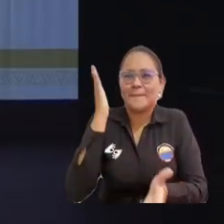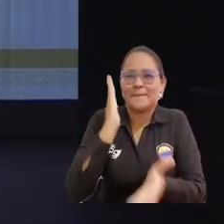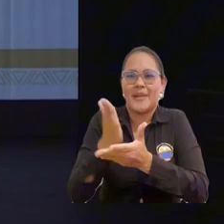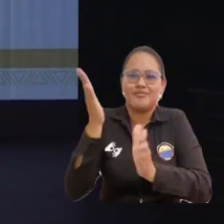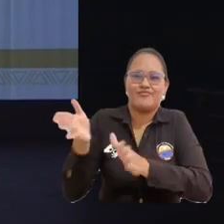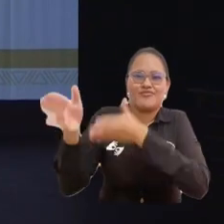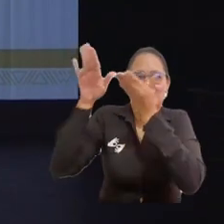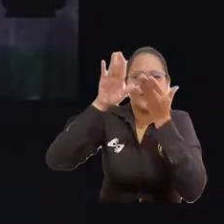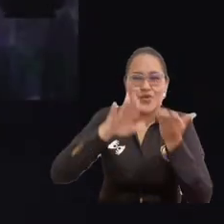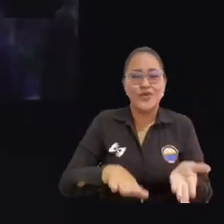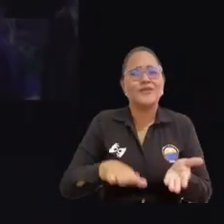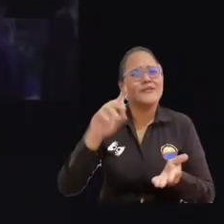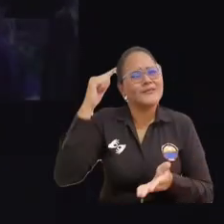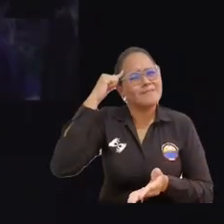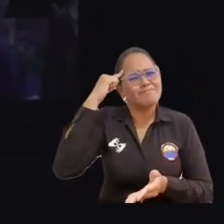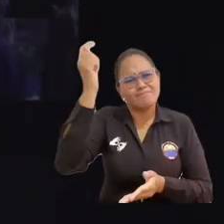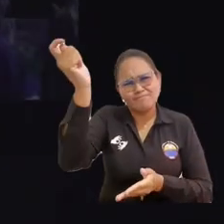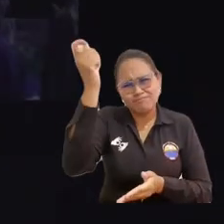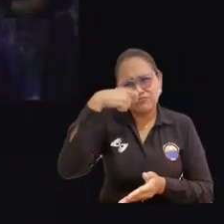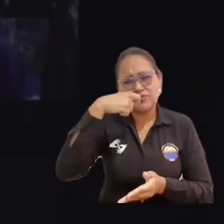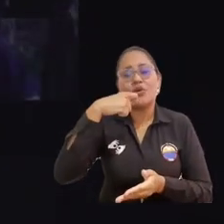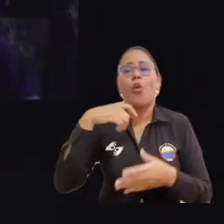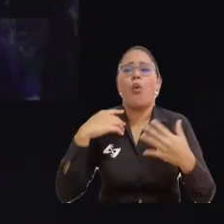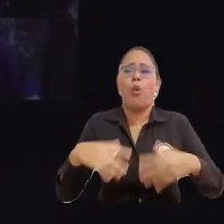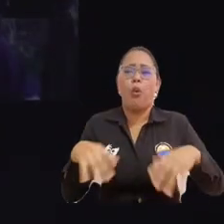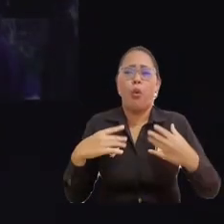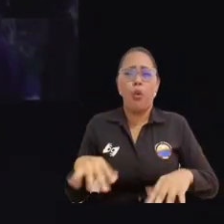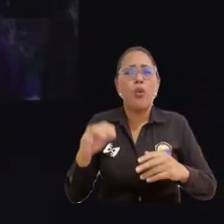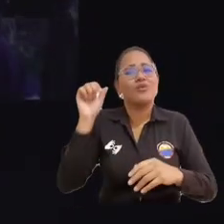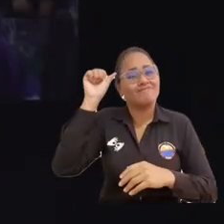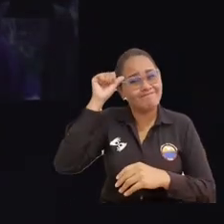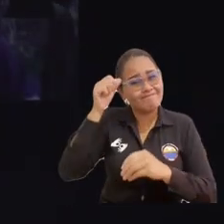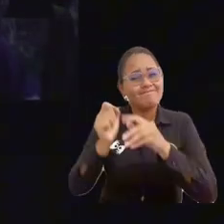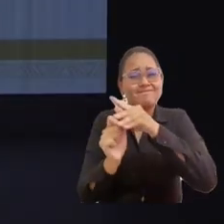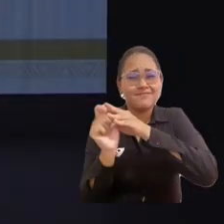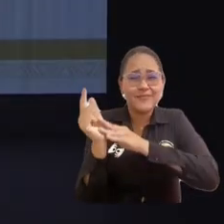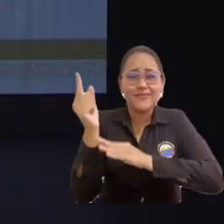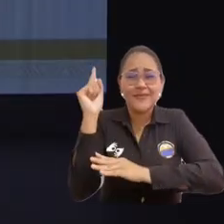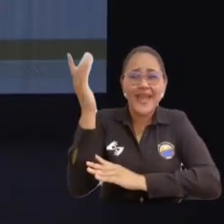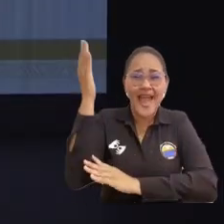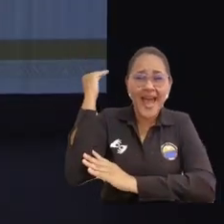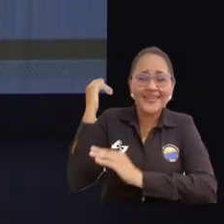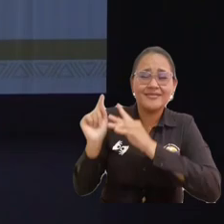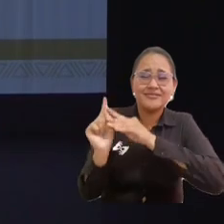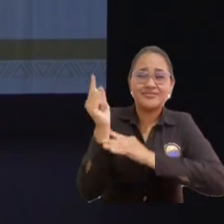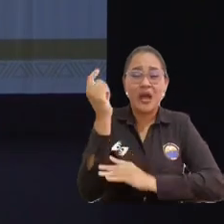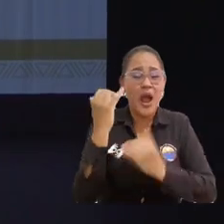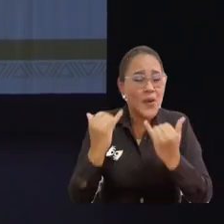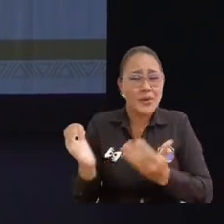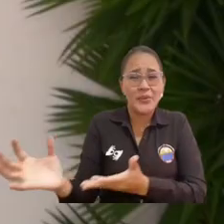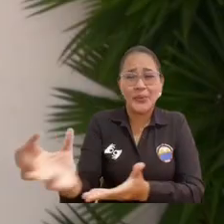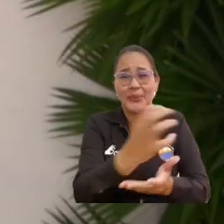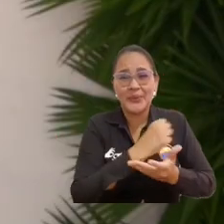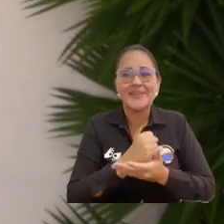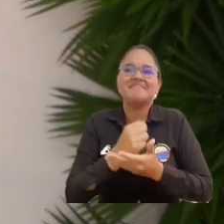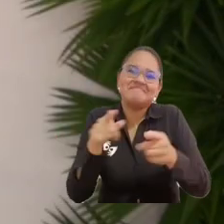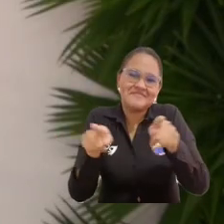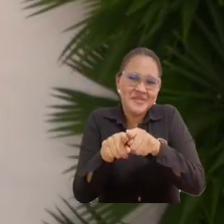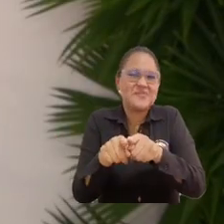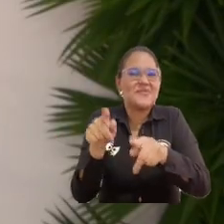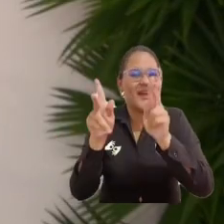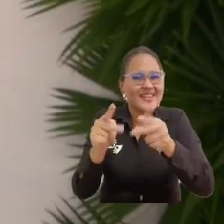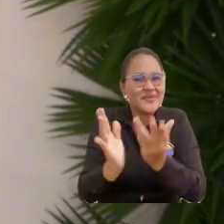dejaron el plano terrenal pero su huella será indeleble y sus siembras continúan dando grandes cosechas. Muy